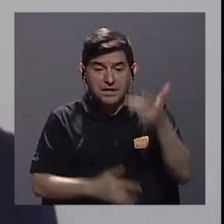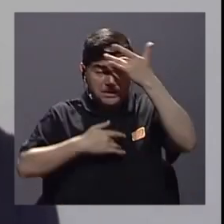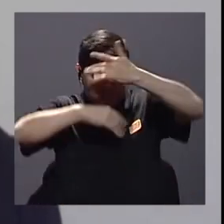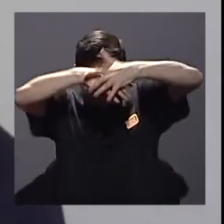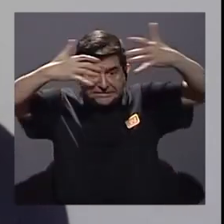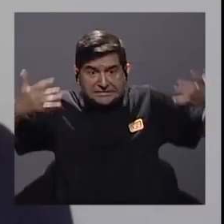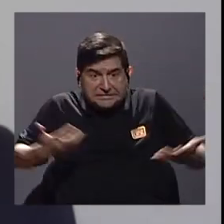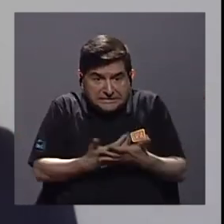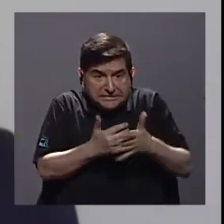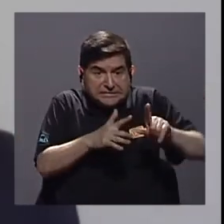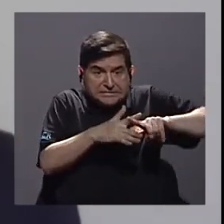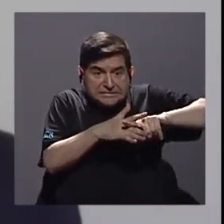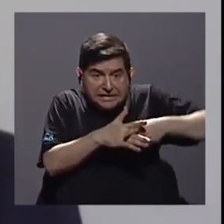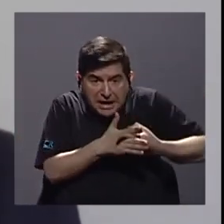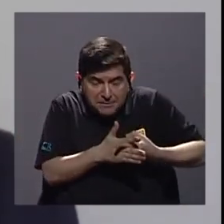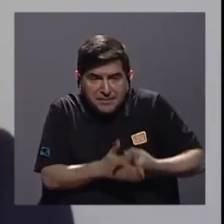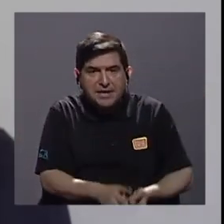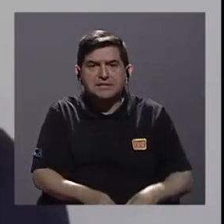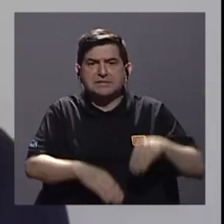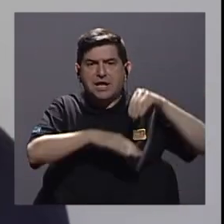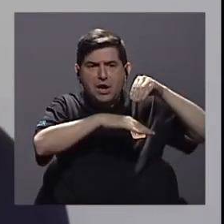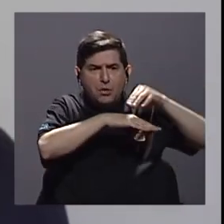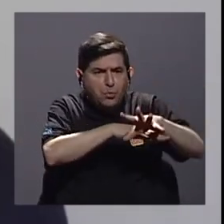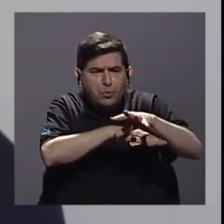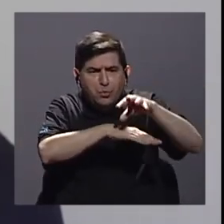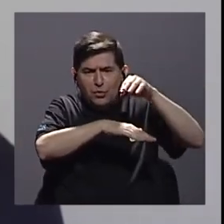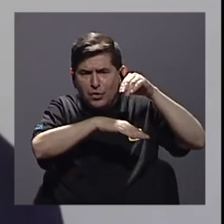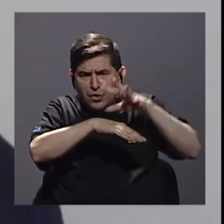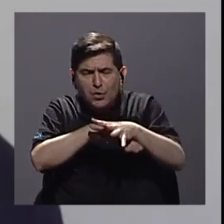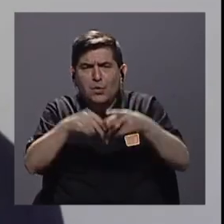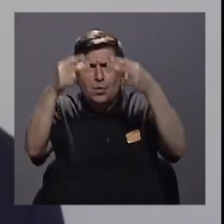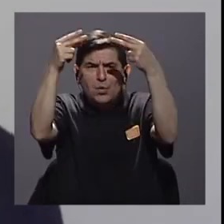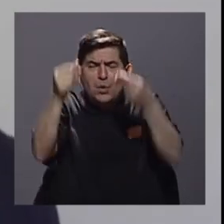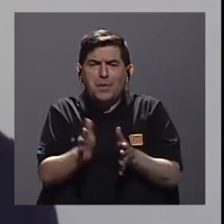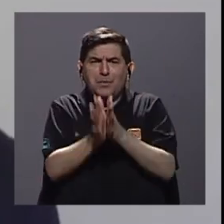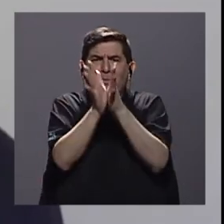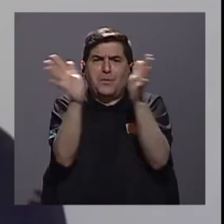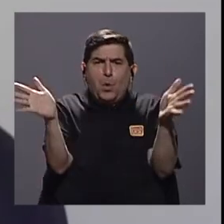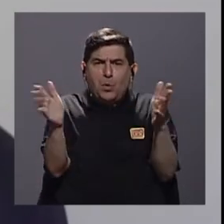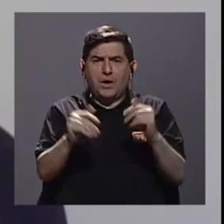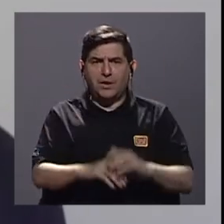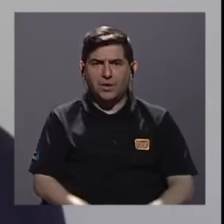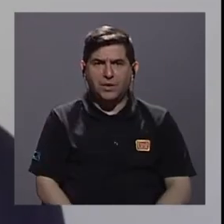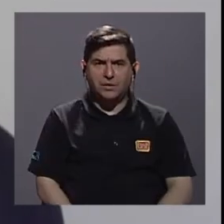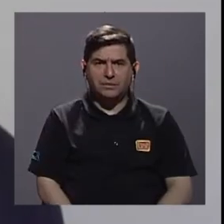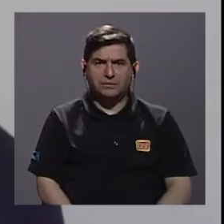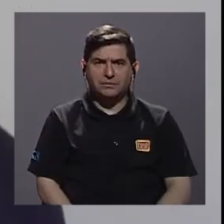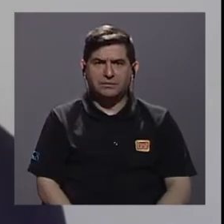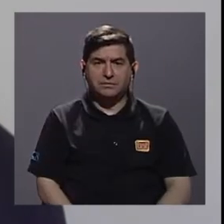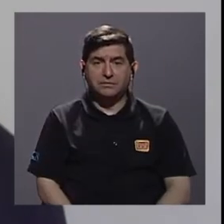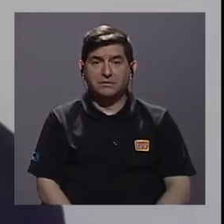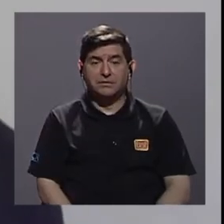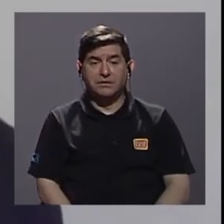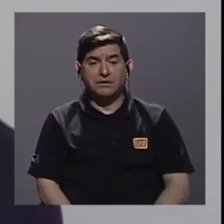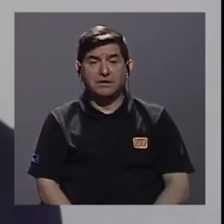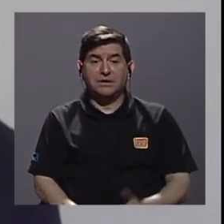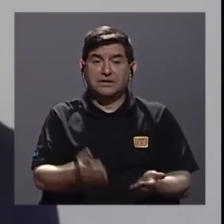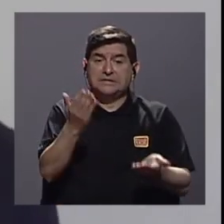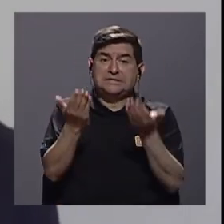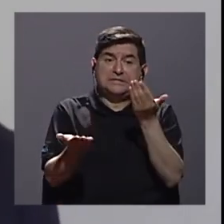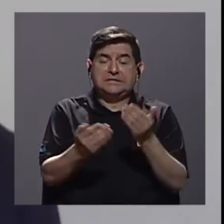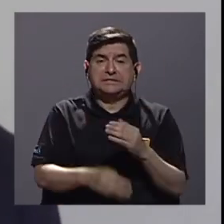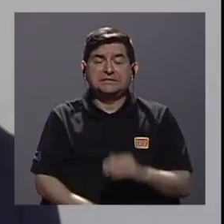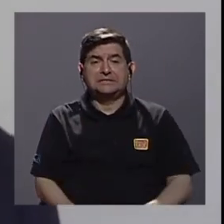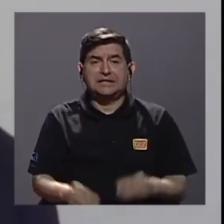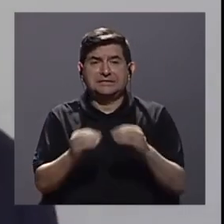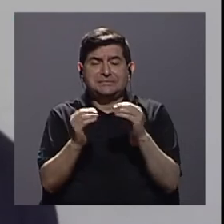empieza a repercutir sobre estos presupuestos públicos y eventualmente a generar como